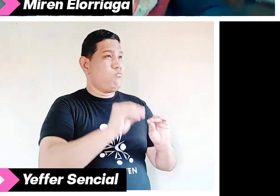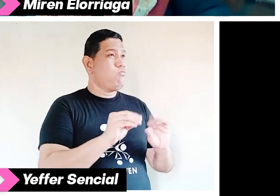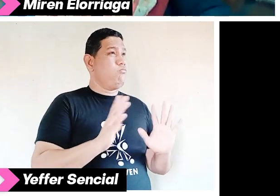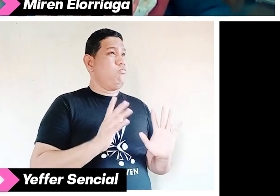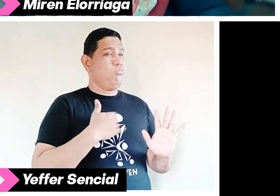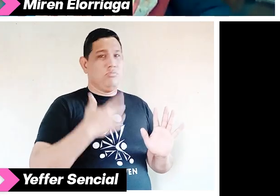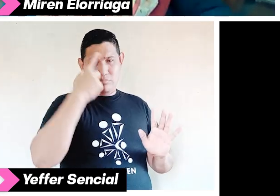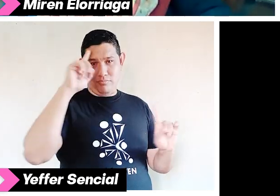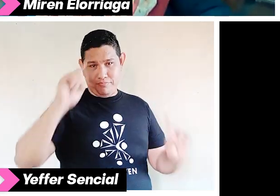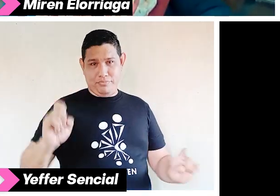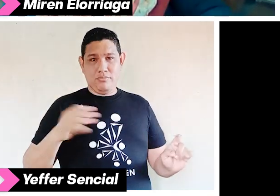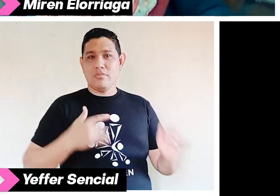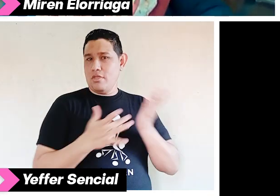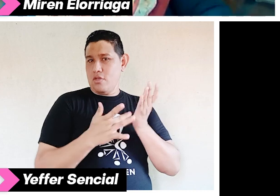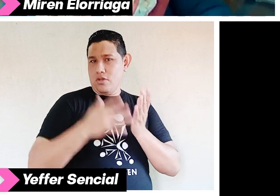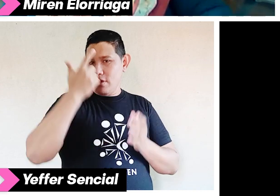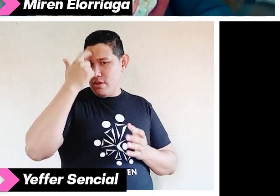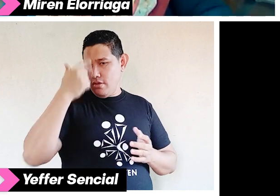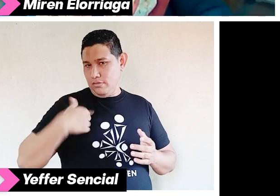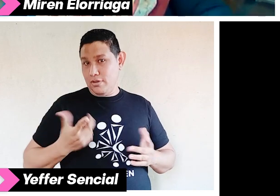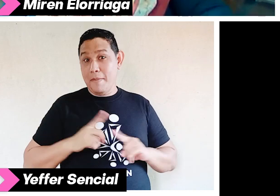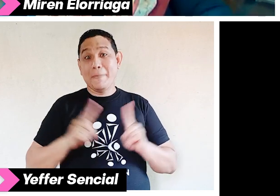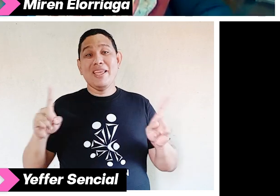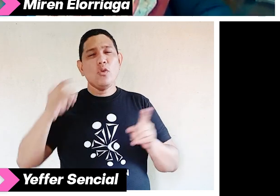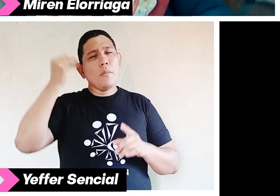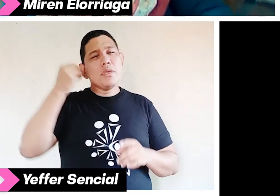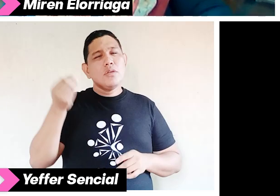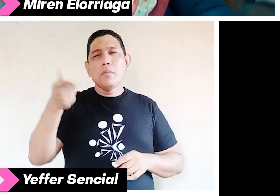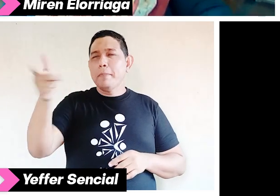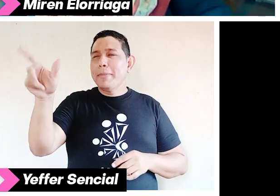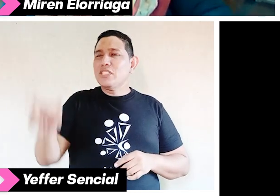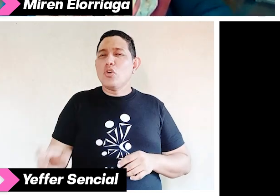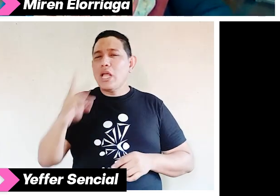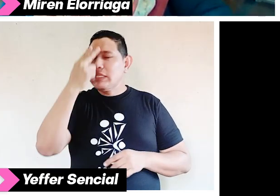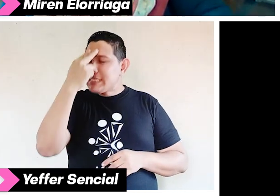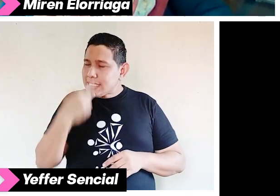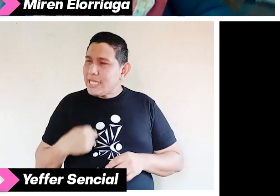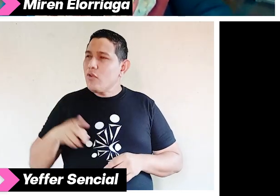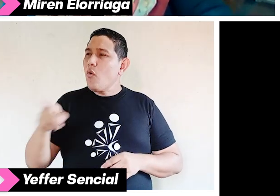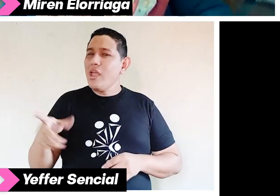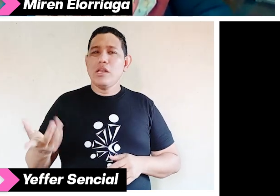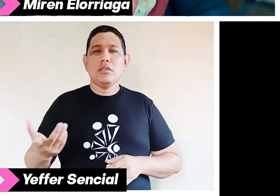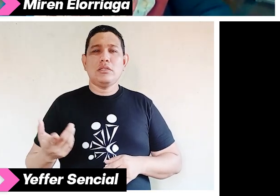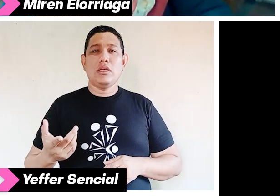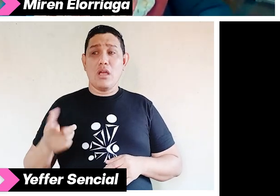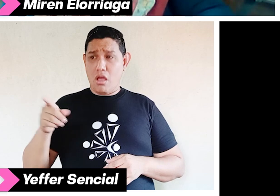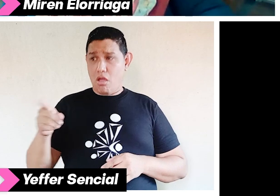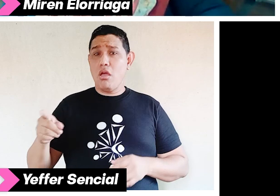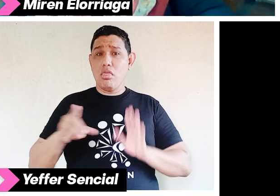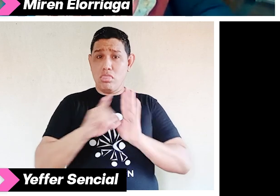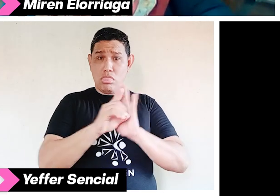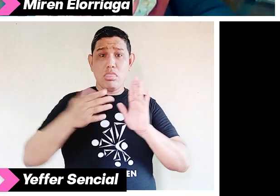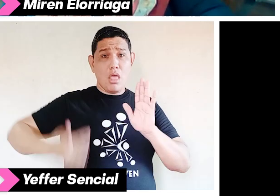tecnológicas, pero siempre pienso cómo hará una persona ciega que tiene el derecho de